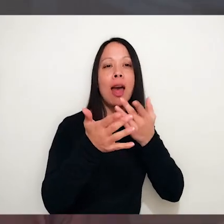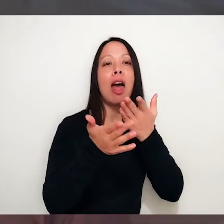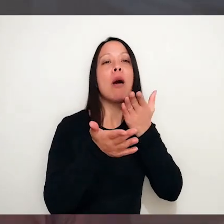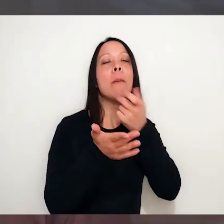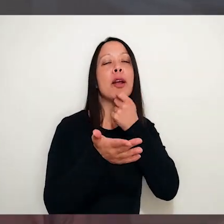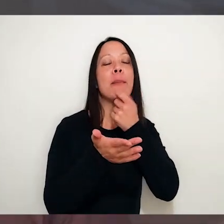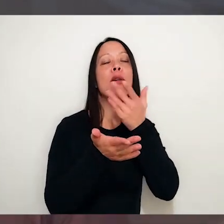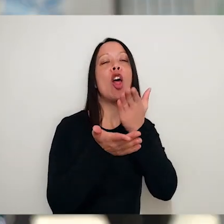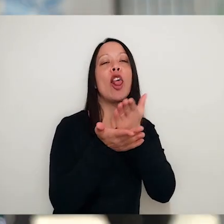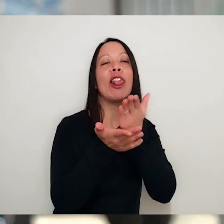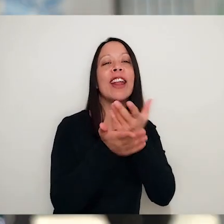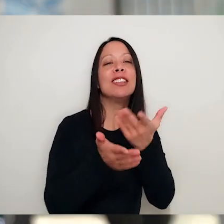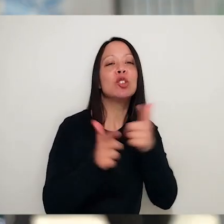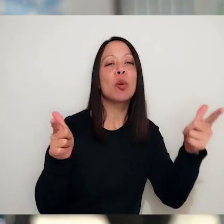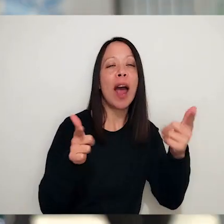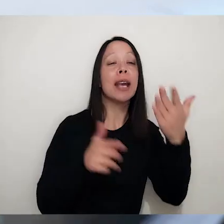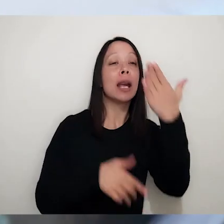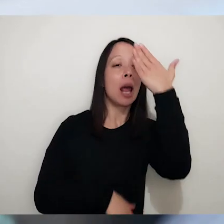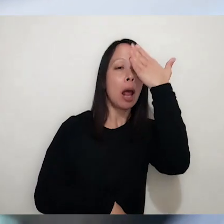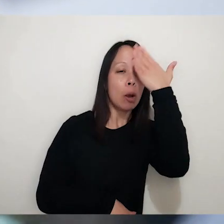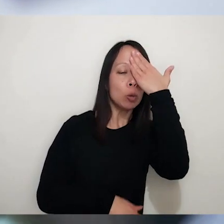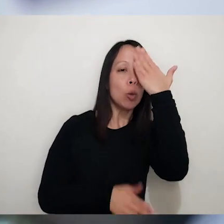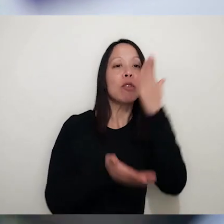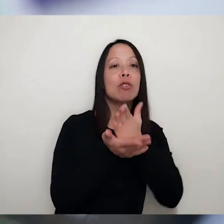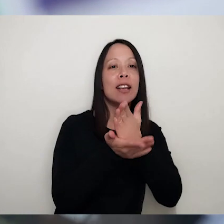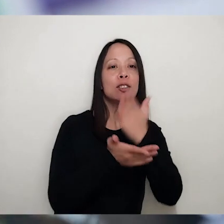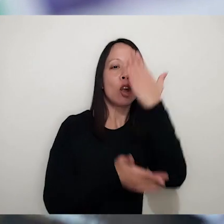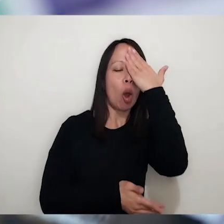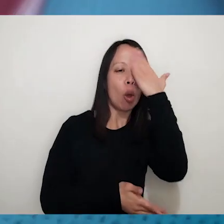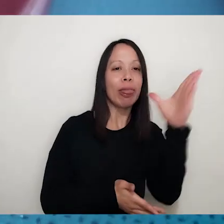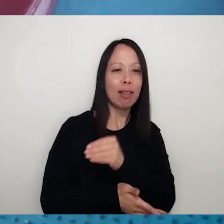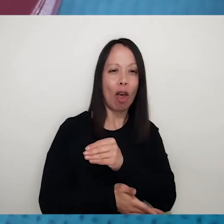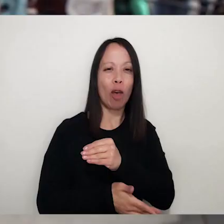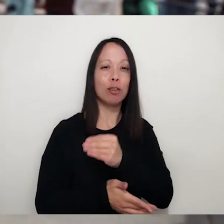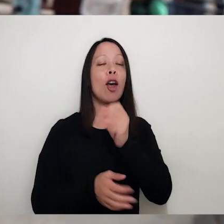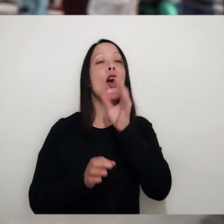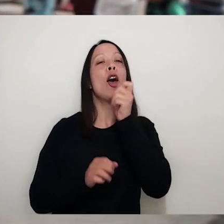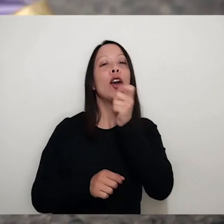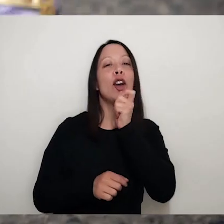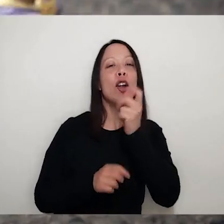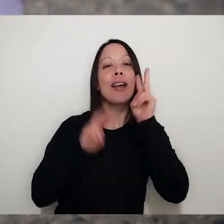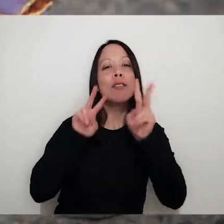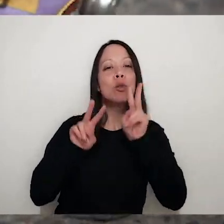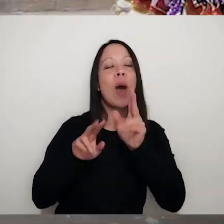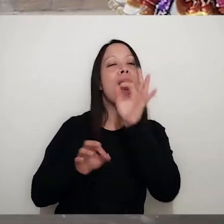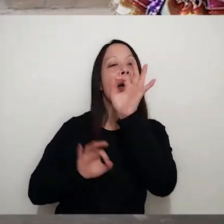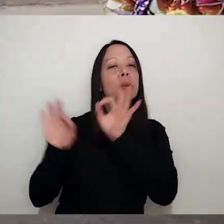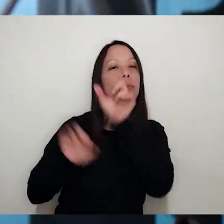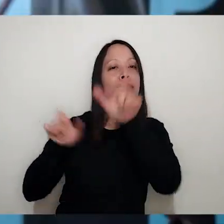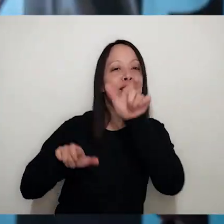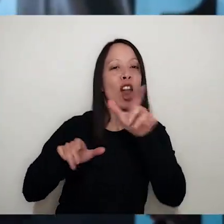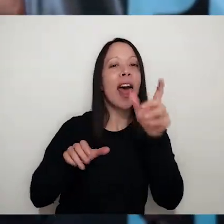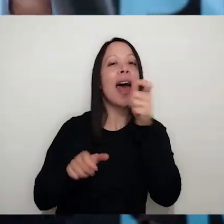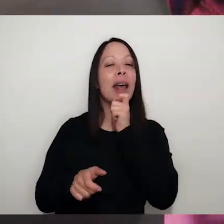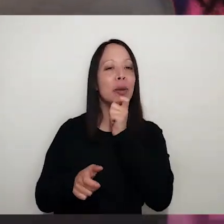derechos. La cultura es un derecho. La cultura es de todos. Crónicas Visuales es una serie de entrevistas a protagonistas del proyecto Puentes. Una propuesta que busca